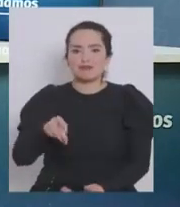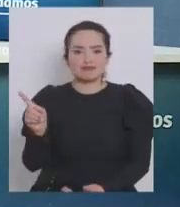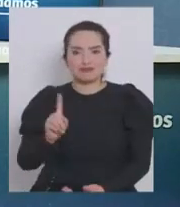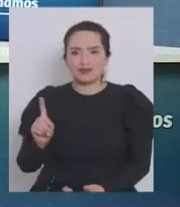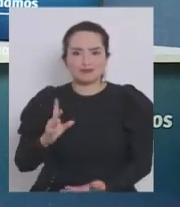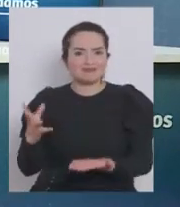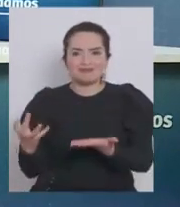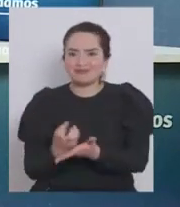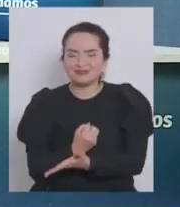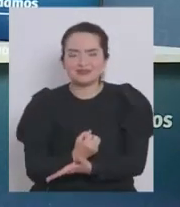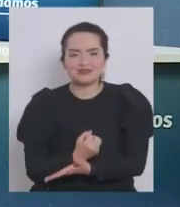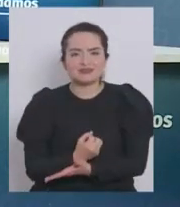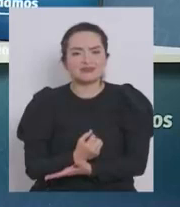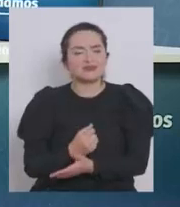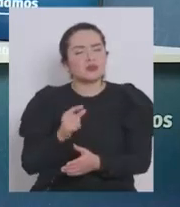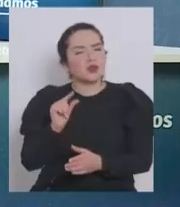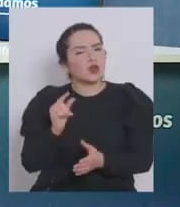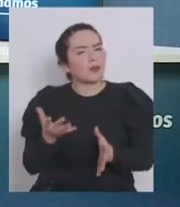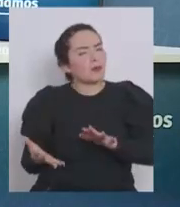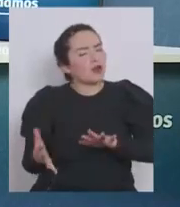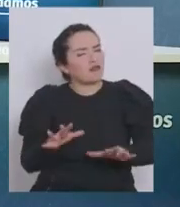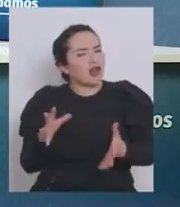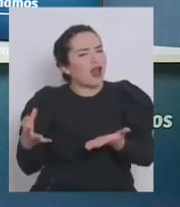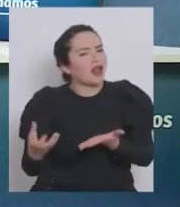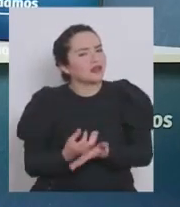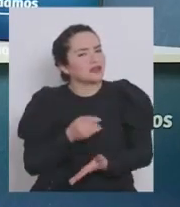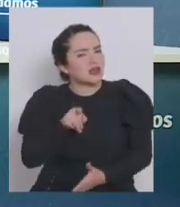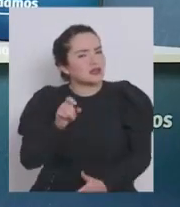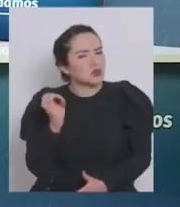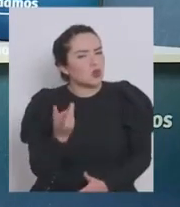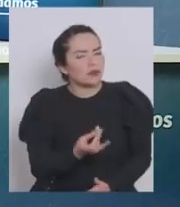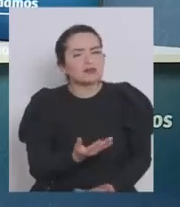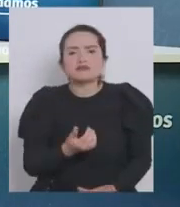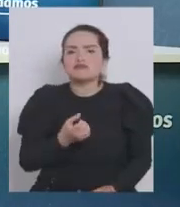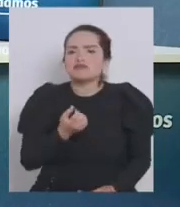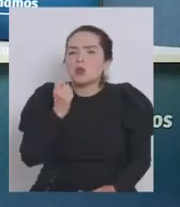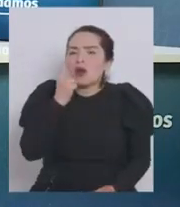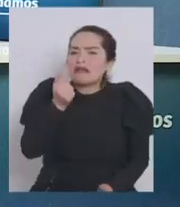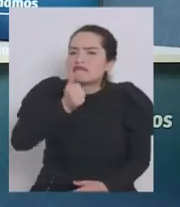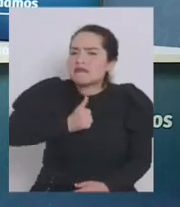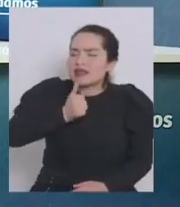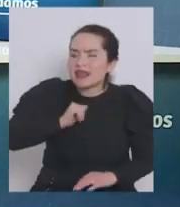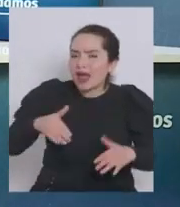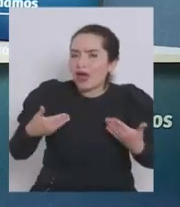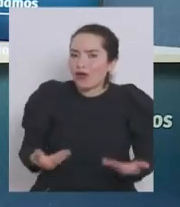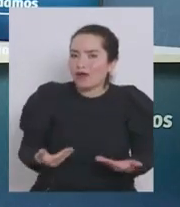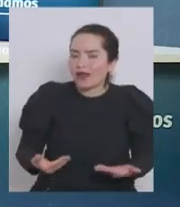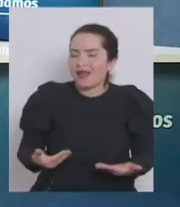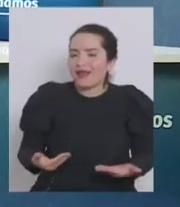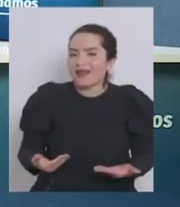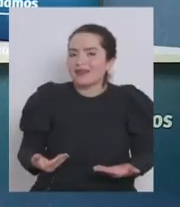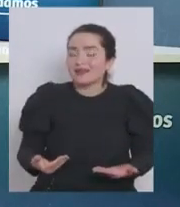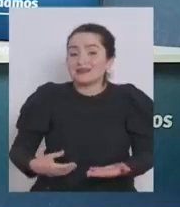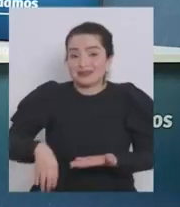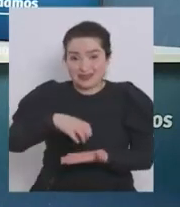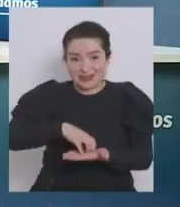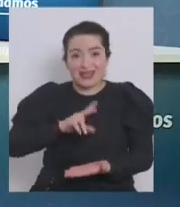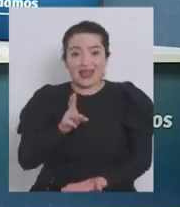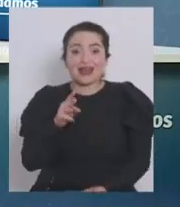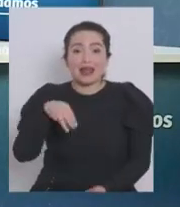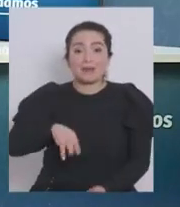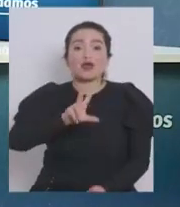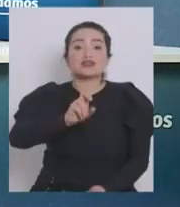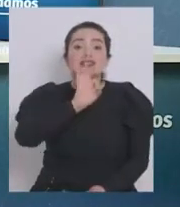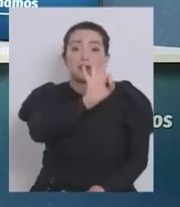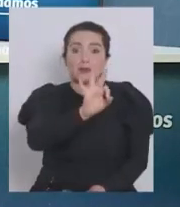llegando o que era poco factible llegar a ese número. Entonces, ¿qué es lo que está faltando en este instante para llegar acá como religión metropolitana al 80